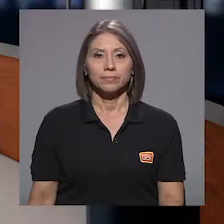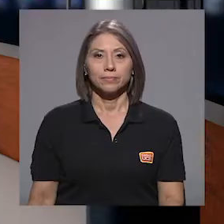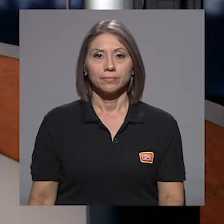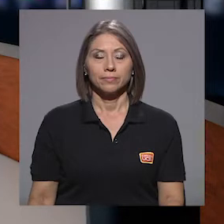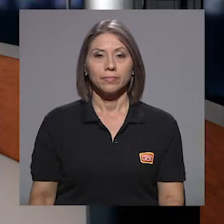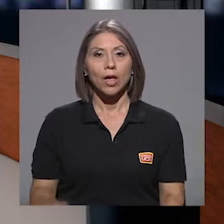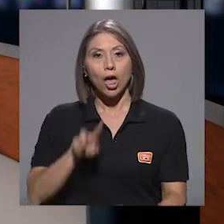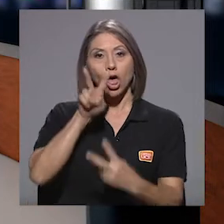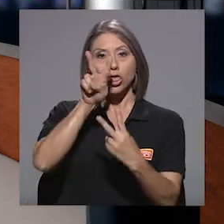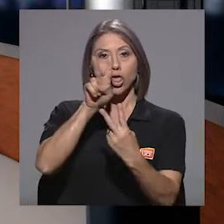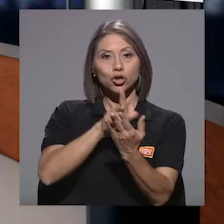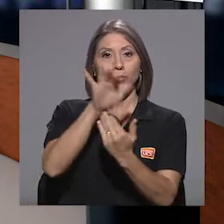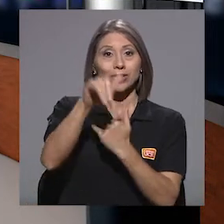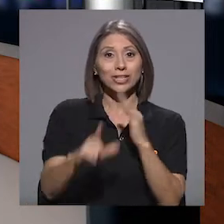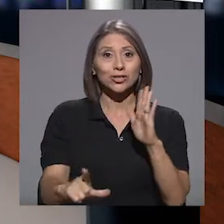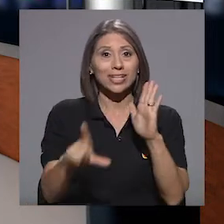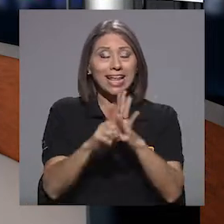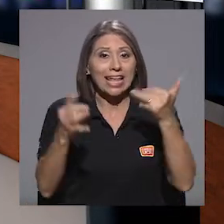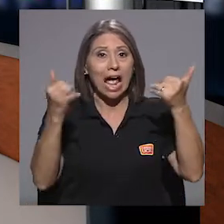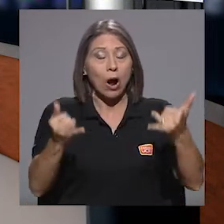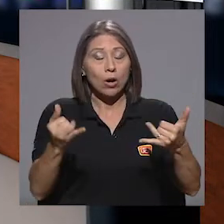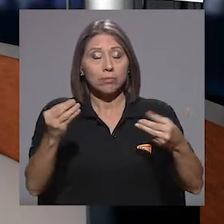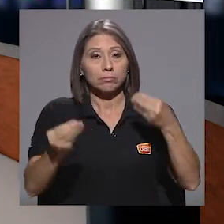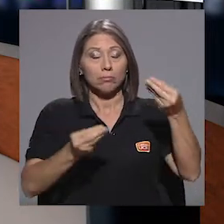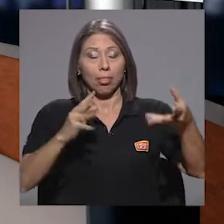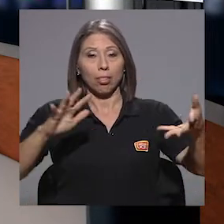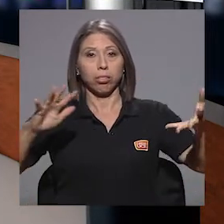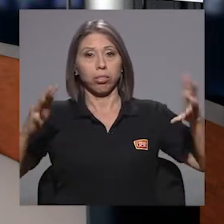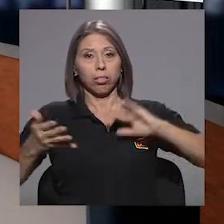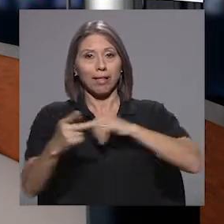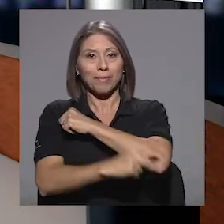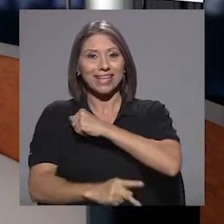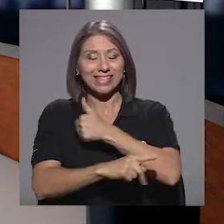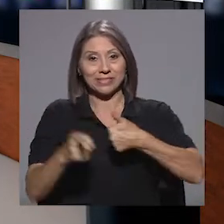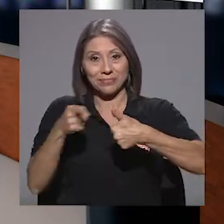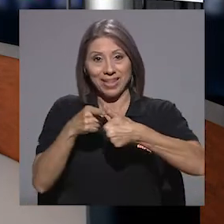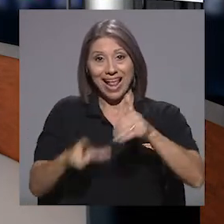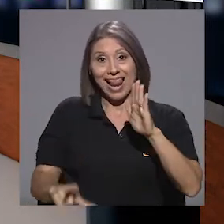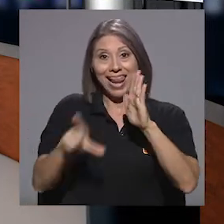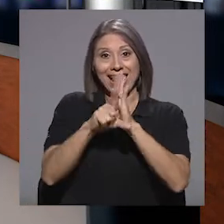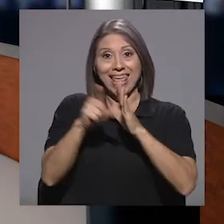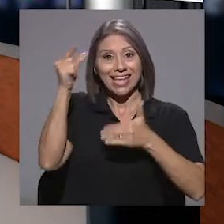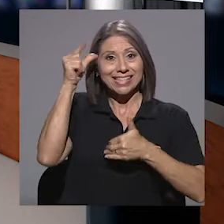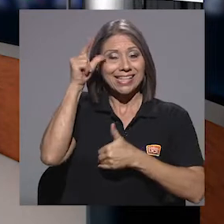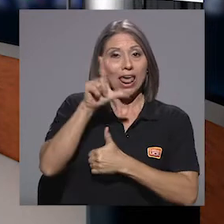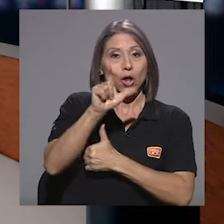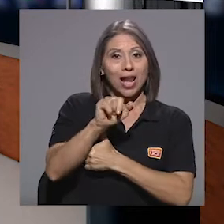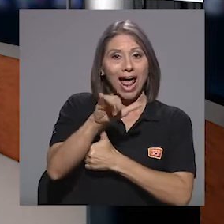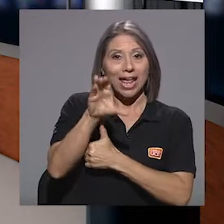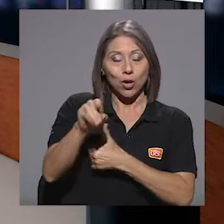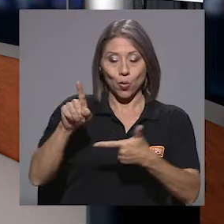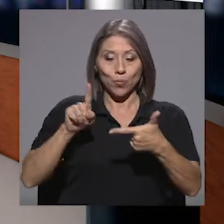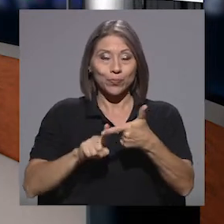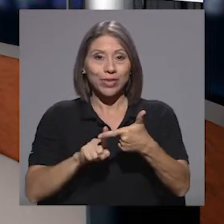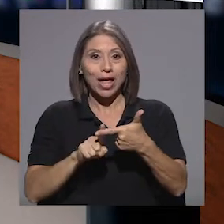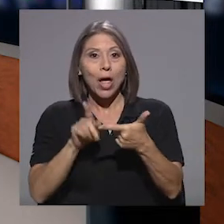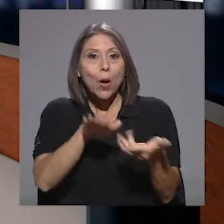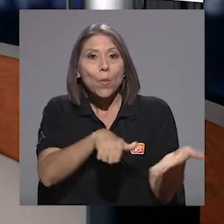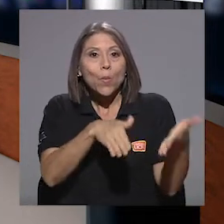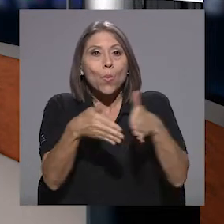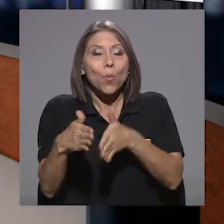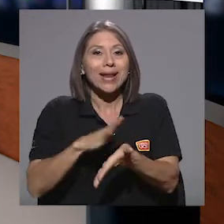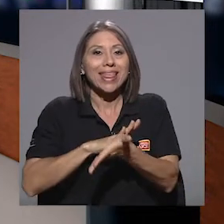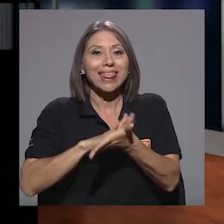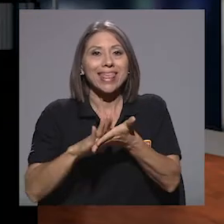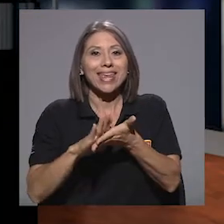Dos proyectos de ley han puesto de cabeza al país, la ley de Estado laico y el proyecto de ley sobre muerte digna y